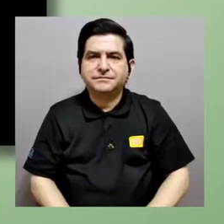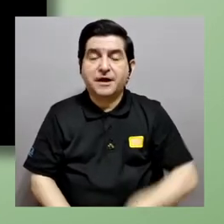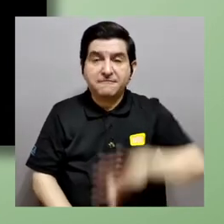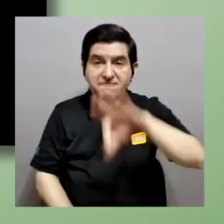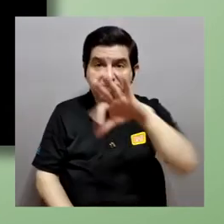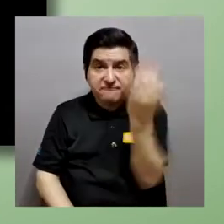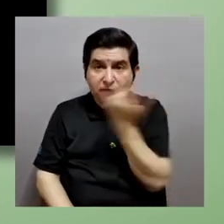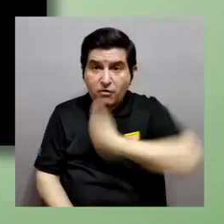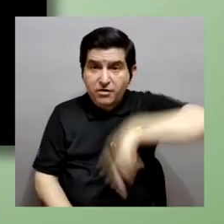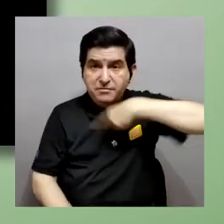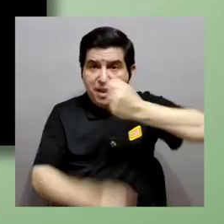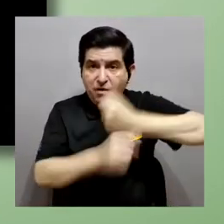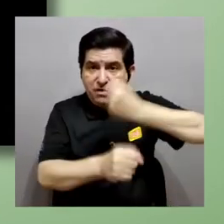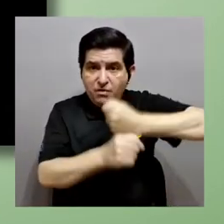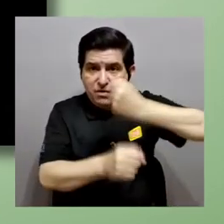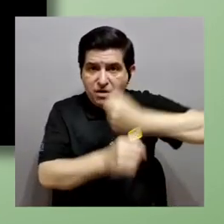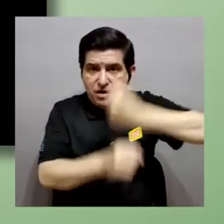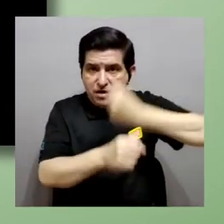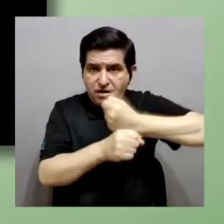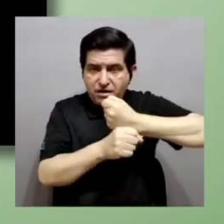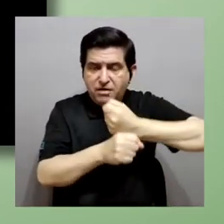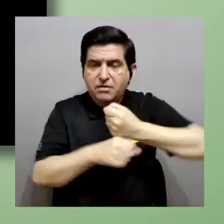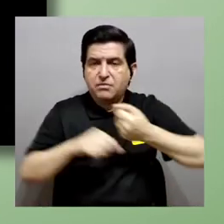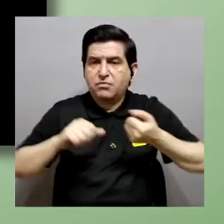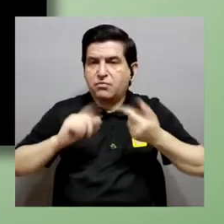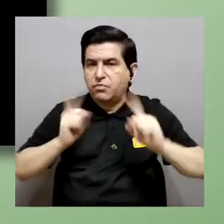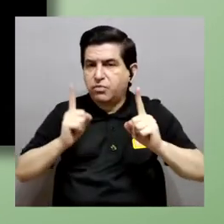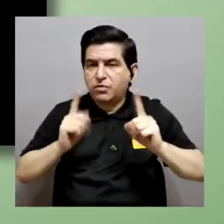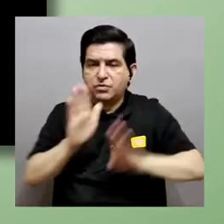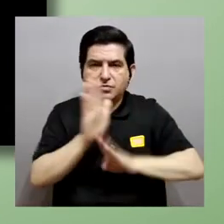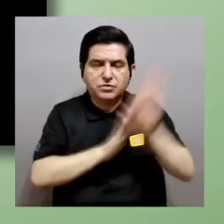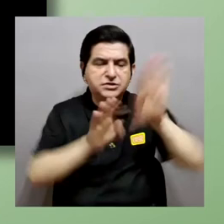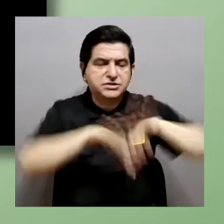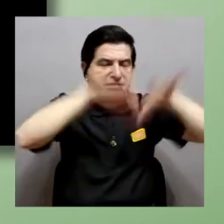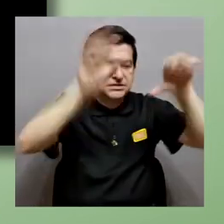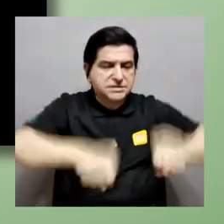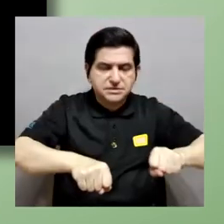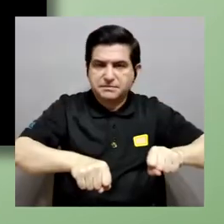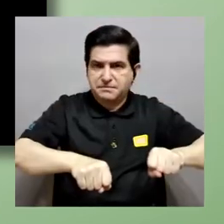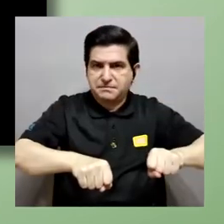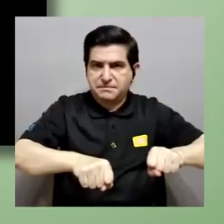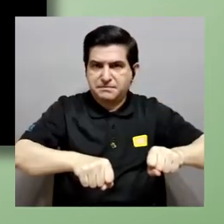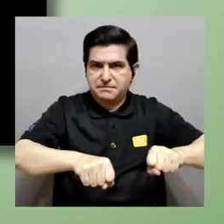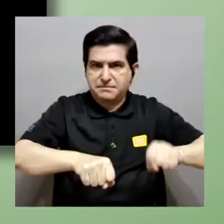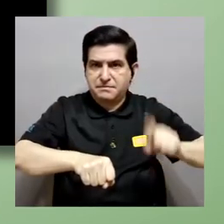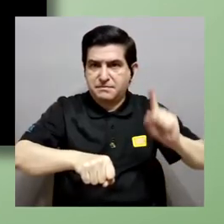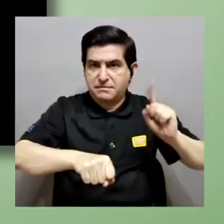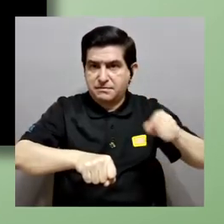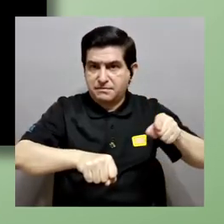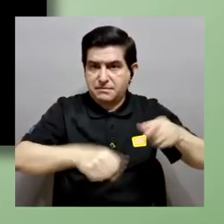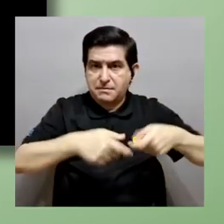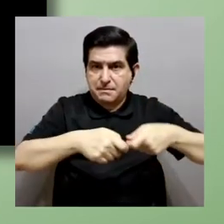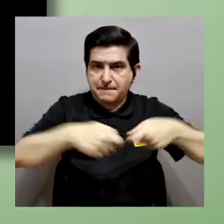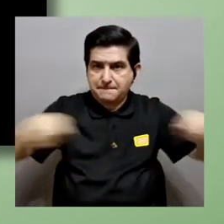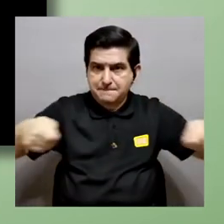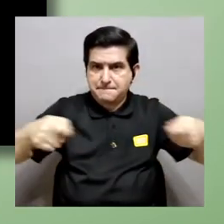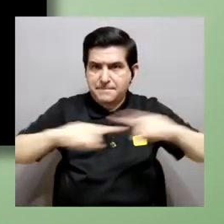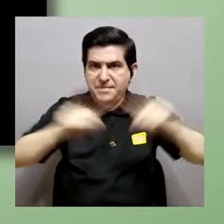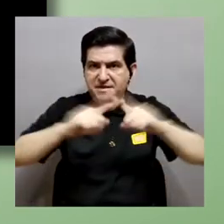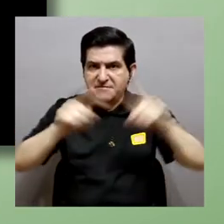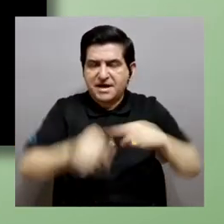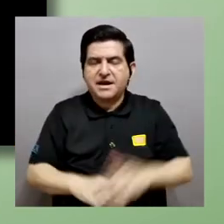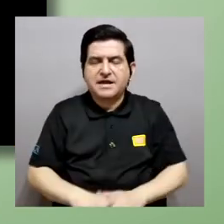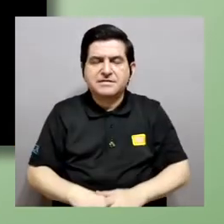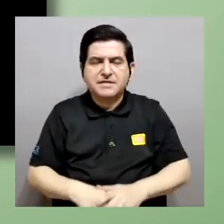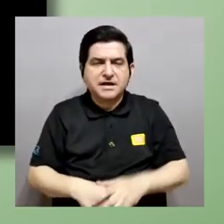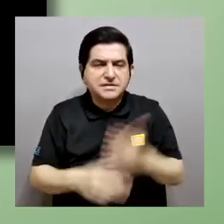La forma en que nosotros trabajamos es que desarrollamos sistemas que miden múltiples